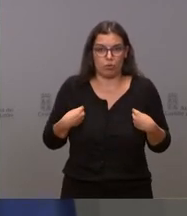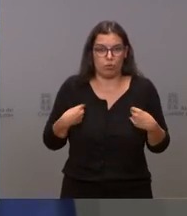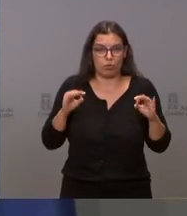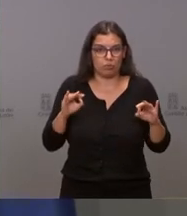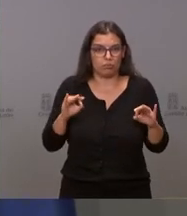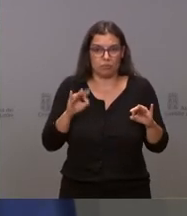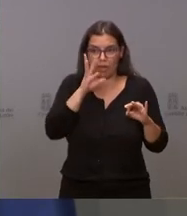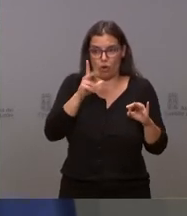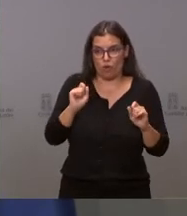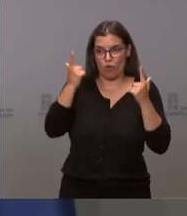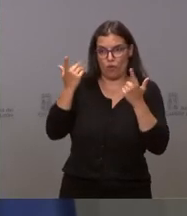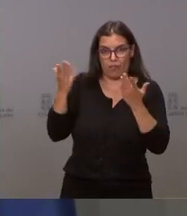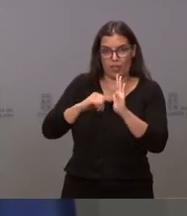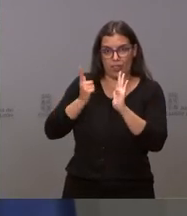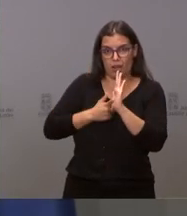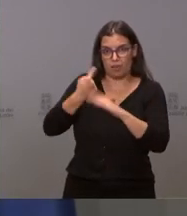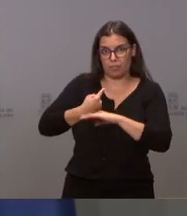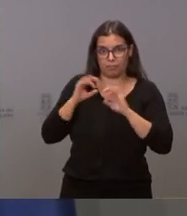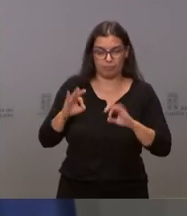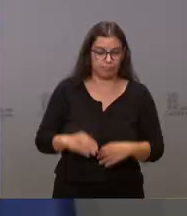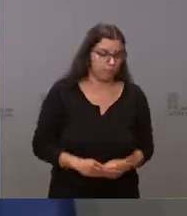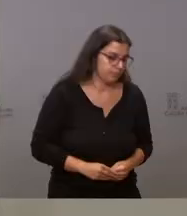están en vigor en este momento en la comunidad.